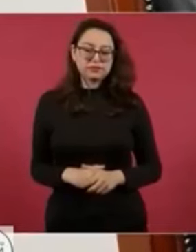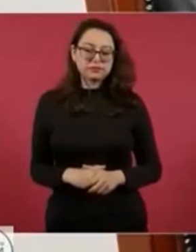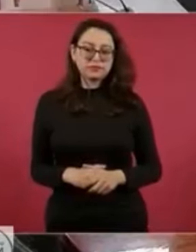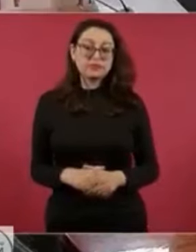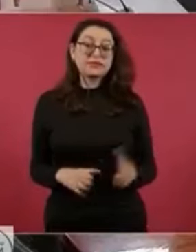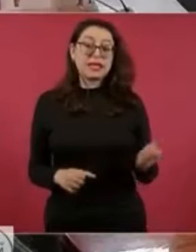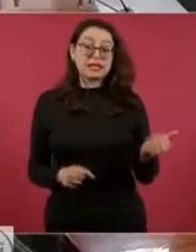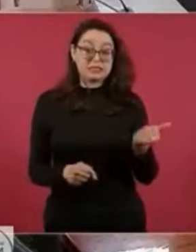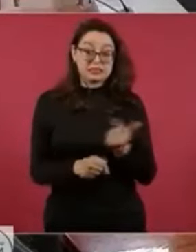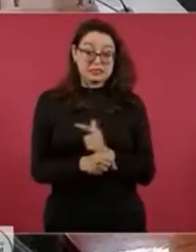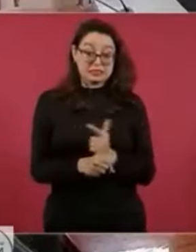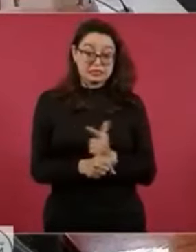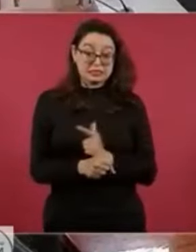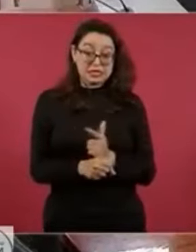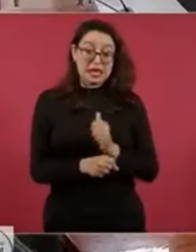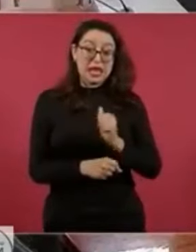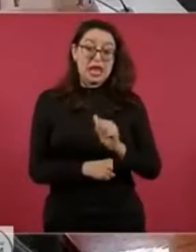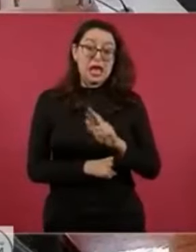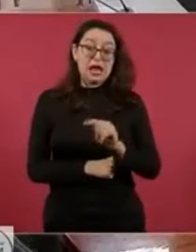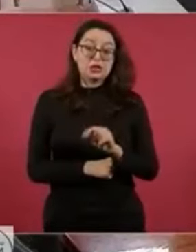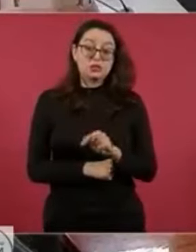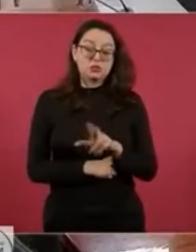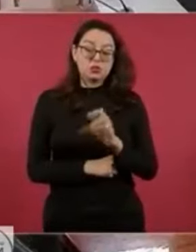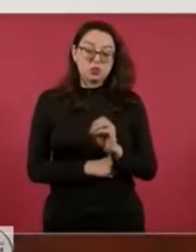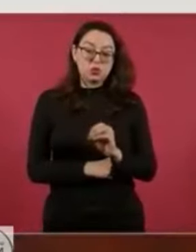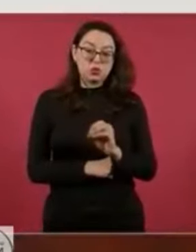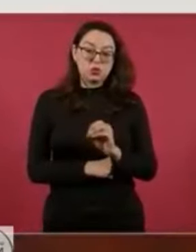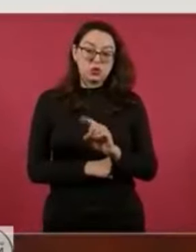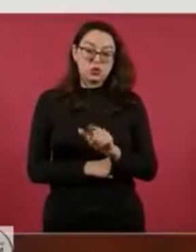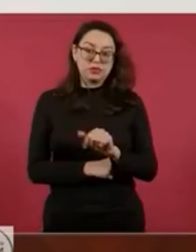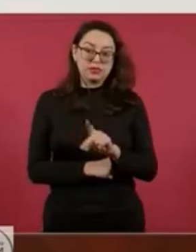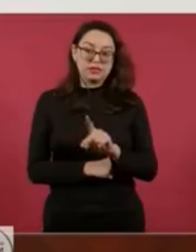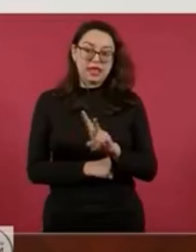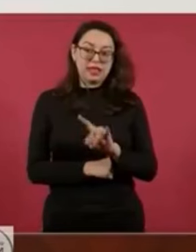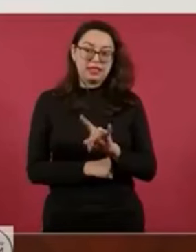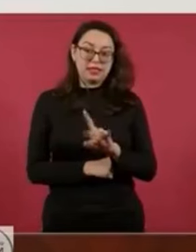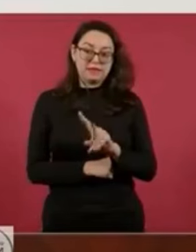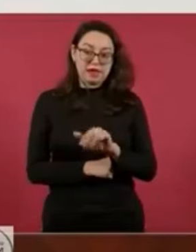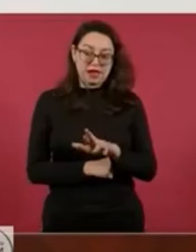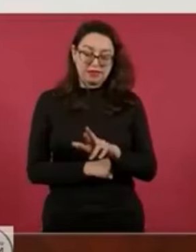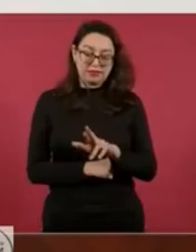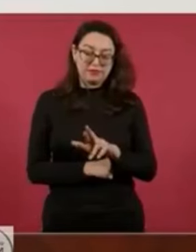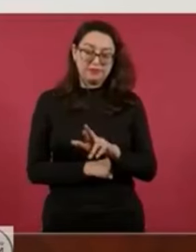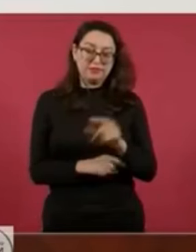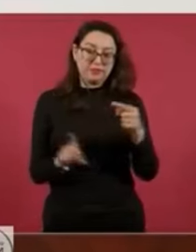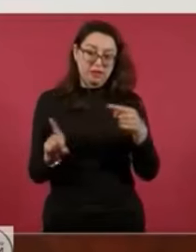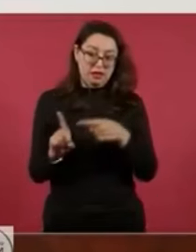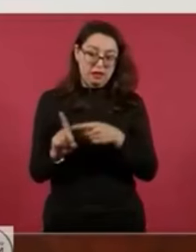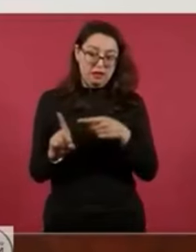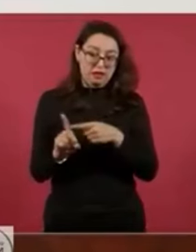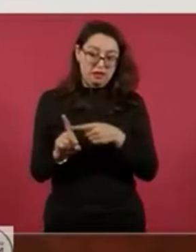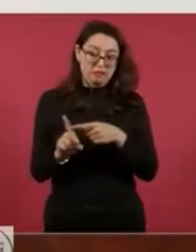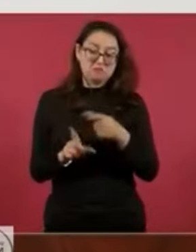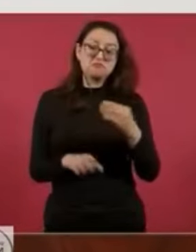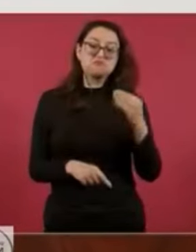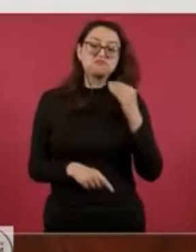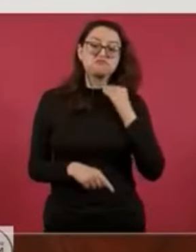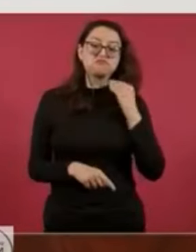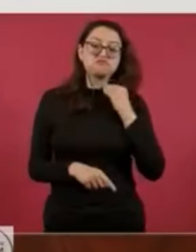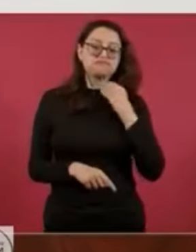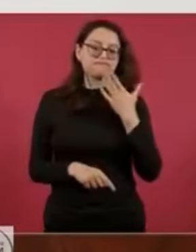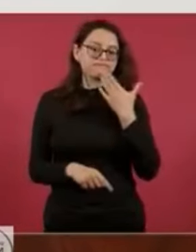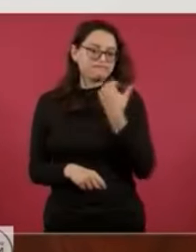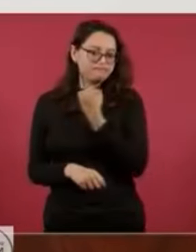Arturo Saldívar es un abogado de